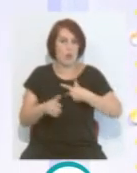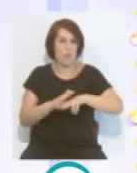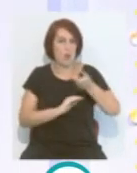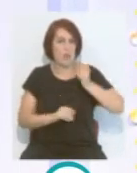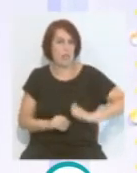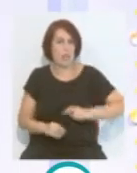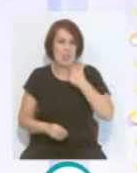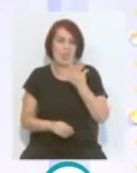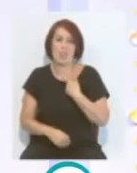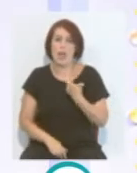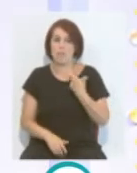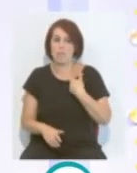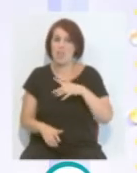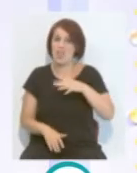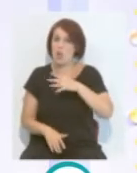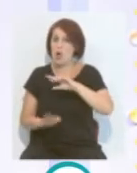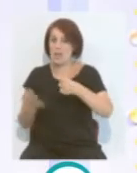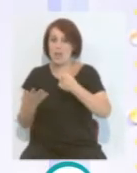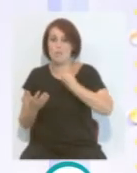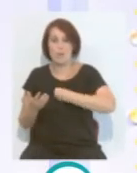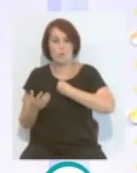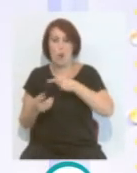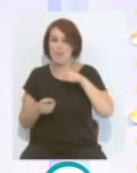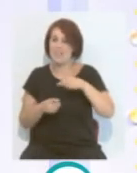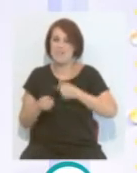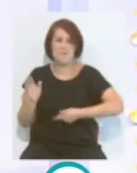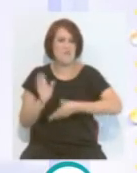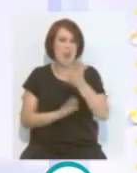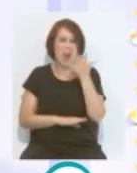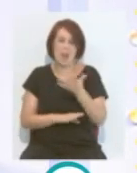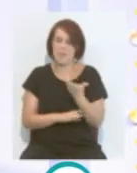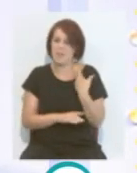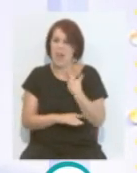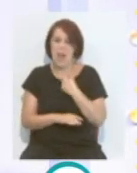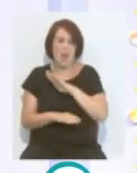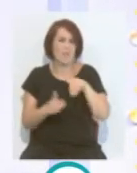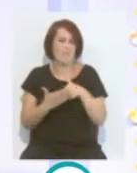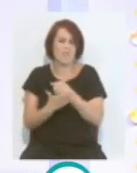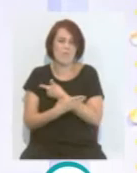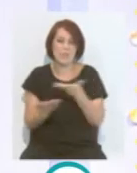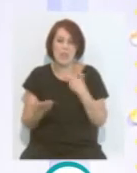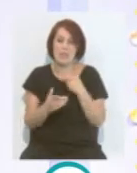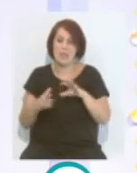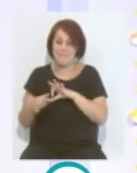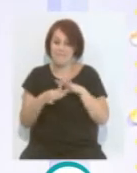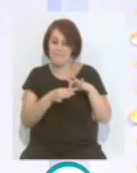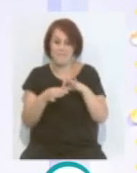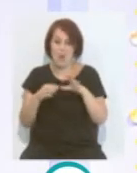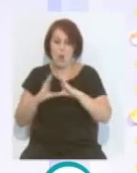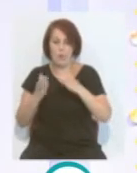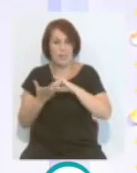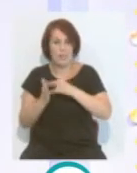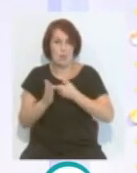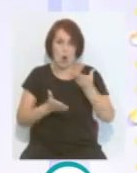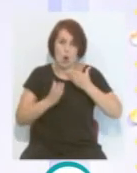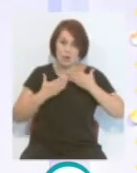Cervera alguna vez, los 5 o 6 con los que él va a la guerra. Creo que se habla muy bien también de la gran cohesión que existe entre cuerpo técnico y vestuario a la hora de